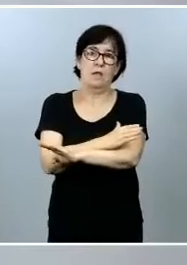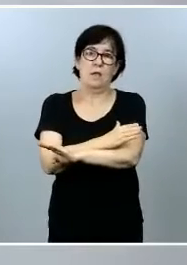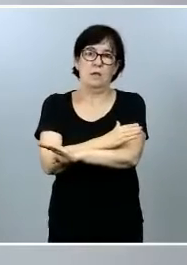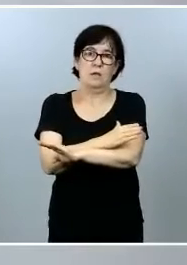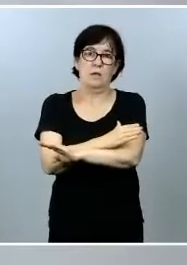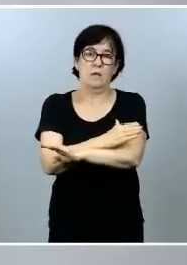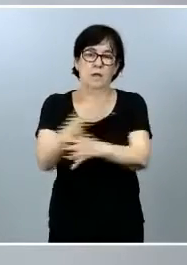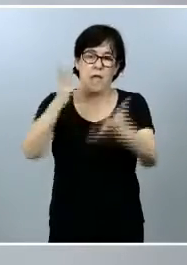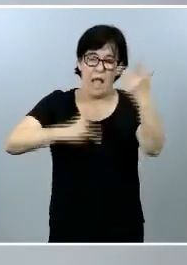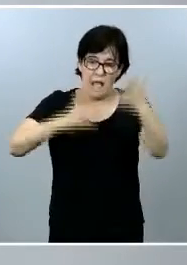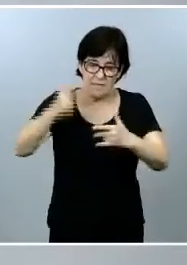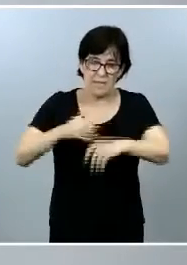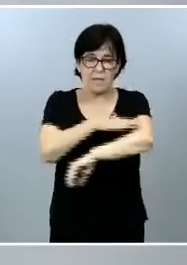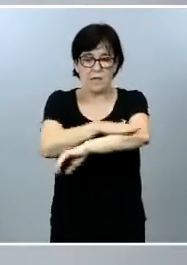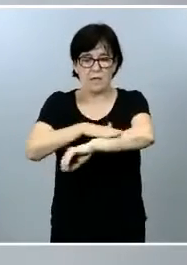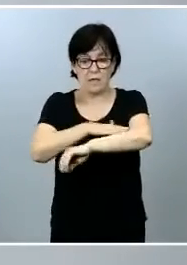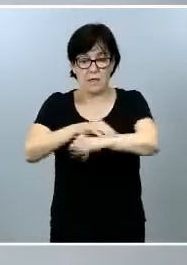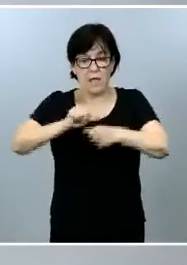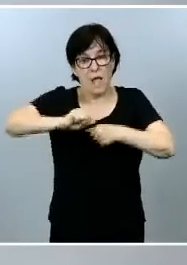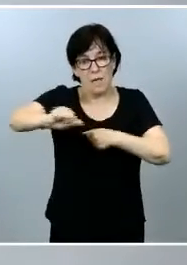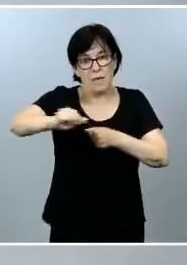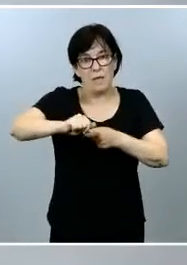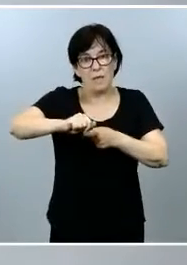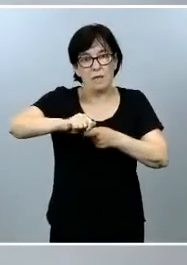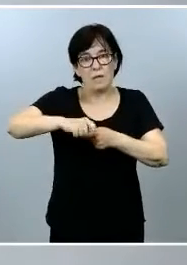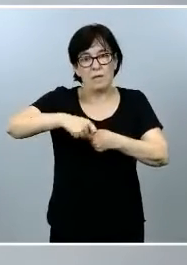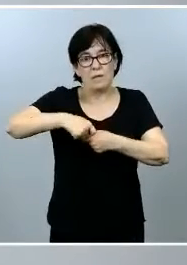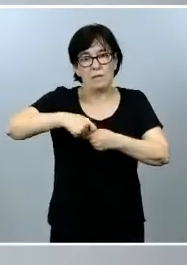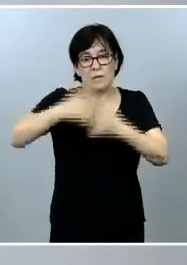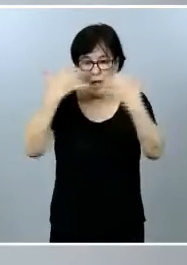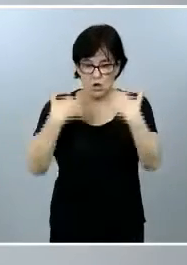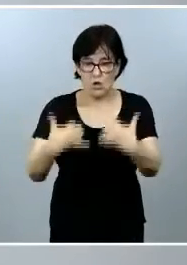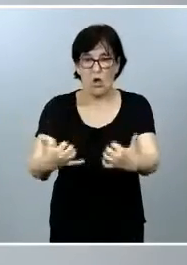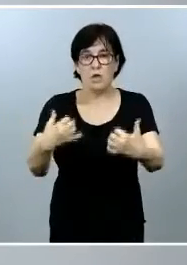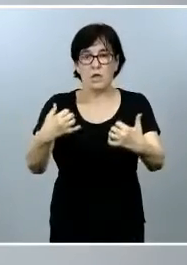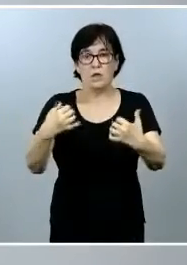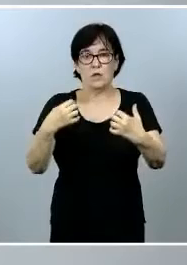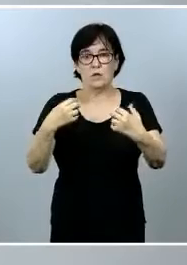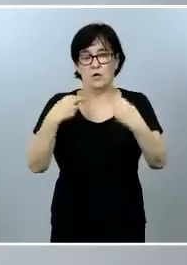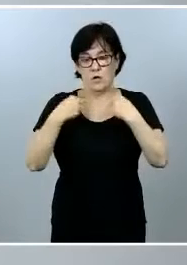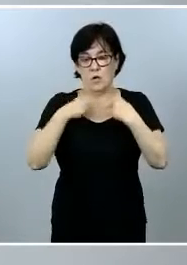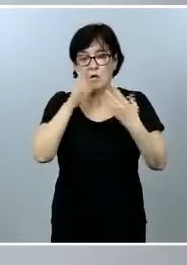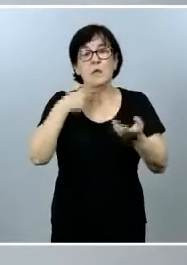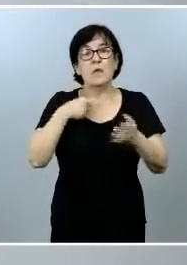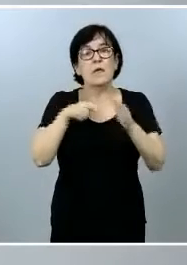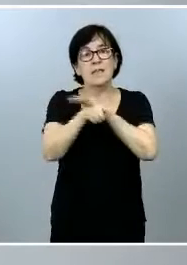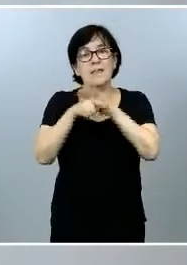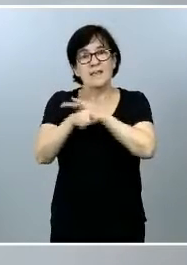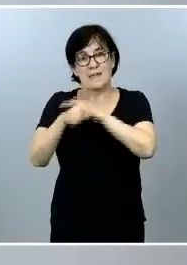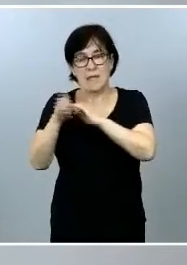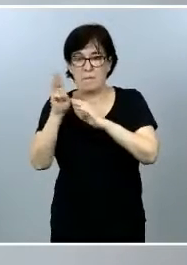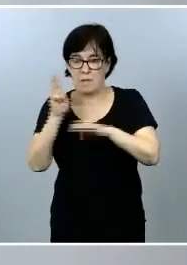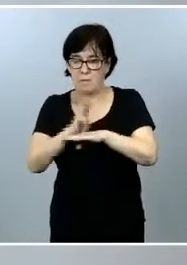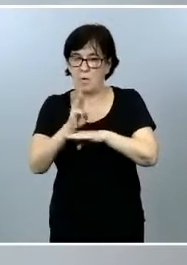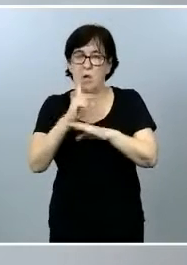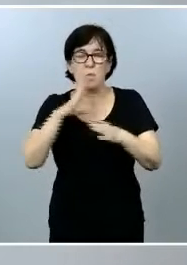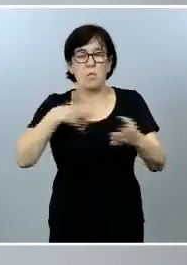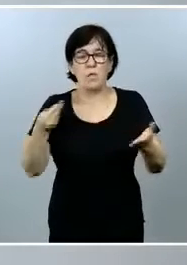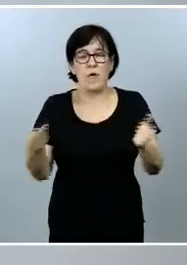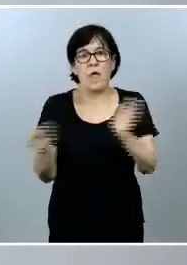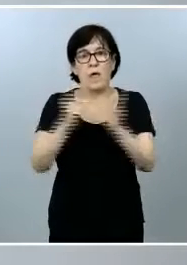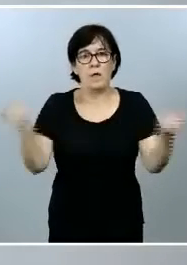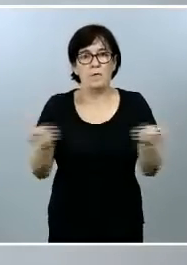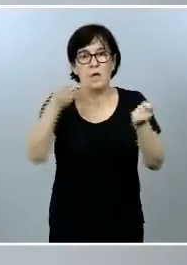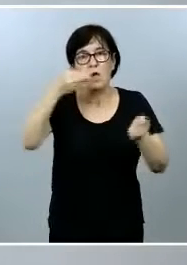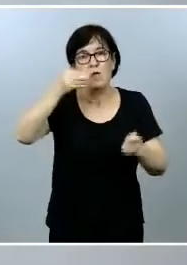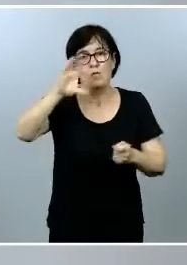gubernamental y a partir de ahí remitirla al congreso y su tramitación parlamentaria es que pueda estar publicada en el boletín oficial